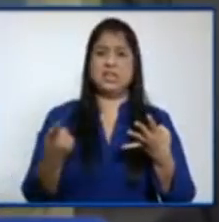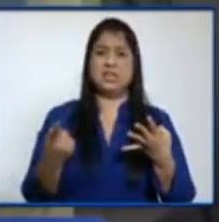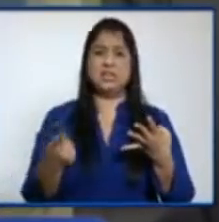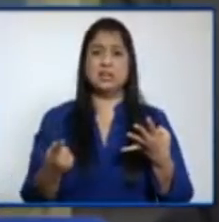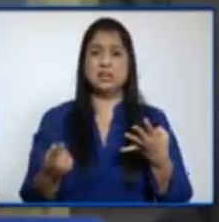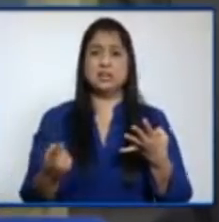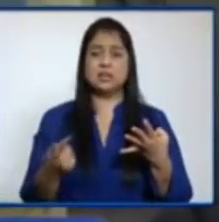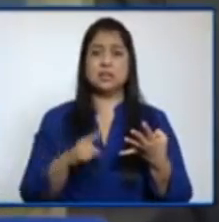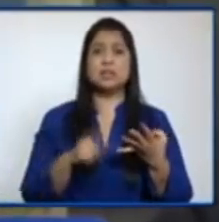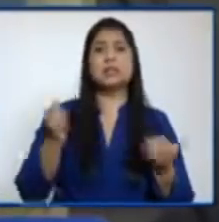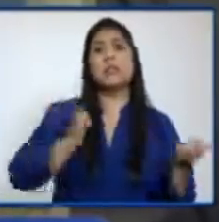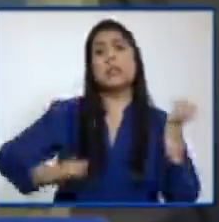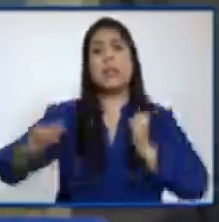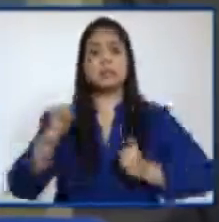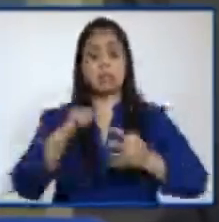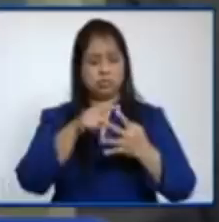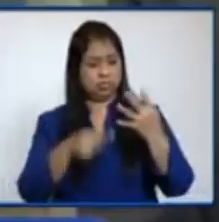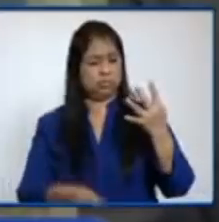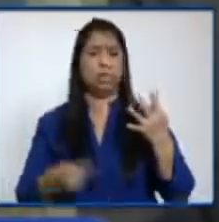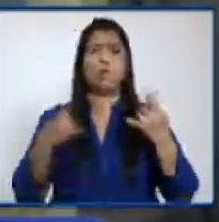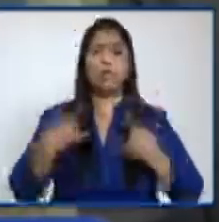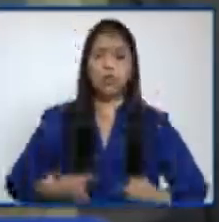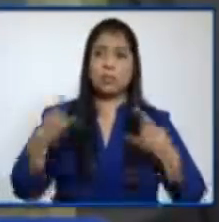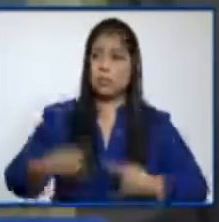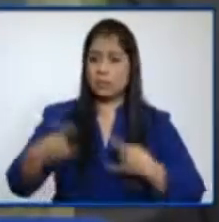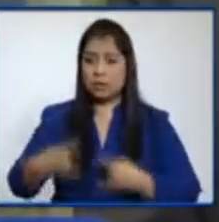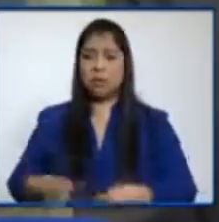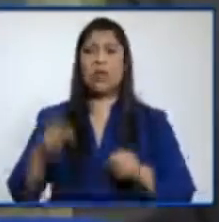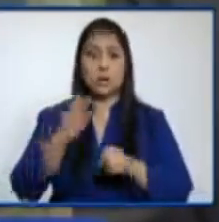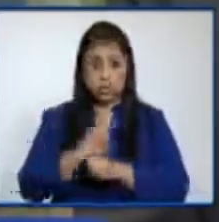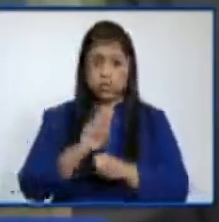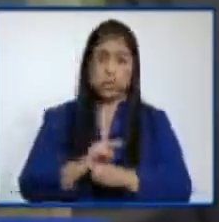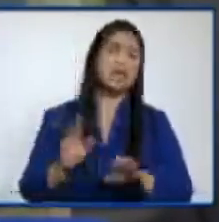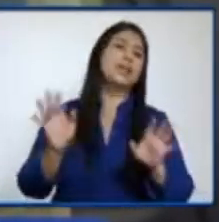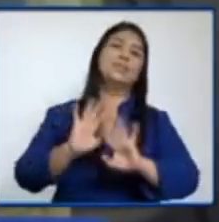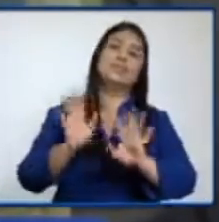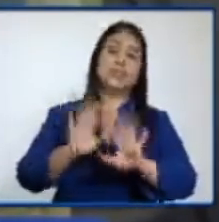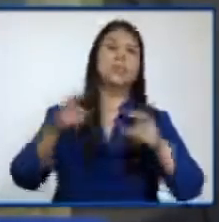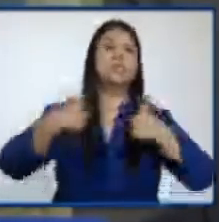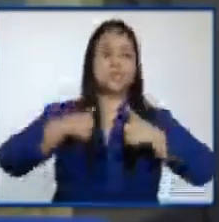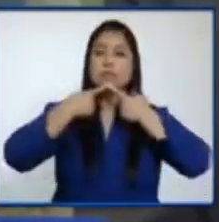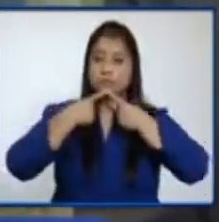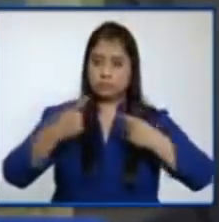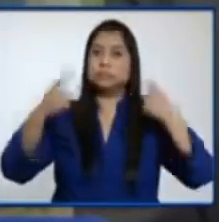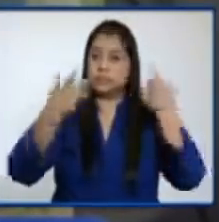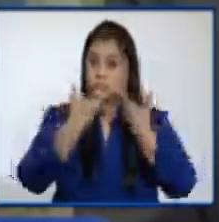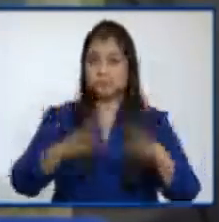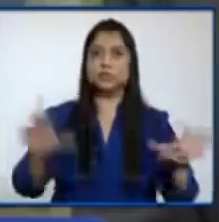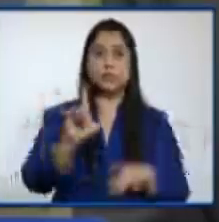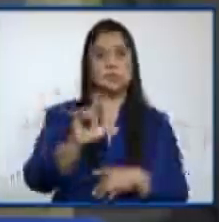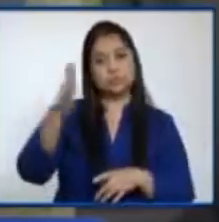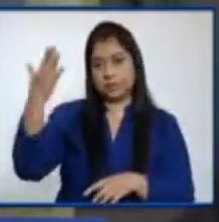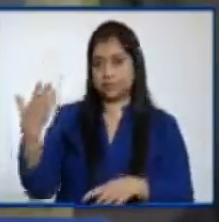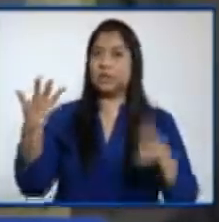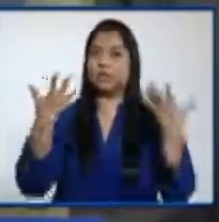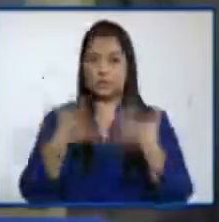uniforme de teatro, creo que es ya nosotros nos pronunciamos, como lo dijimos el lunes pasado, por